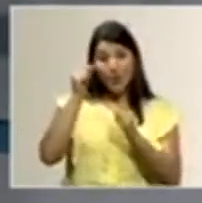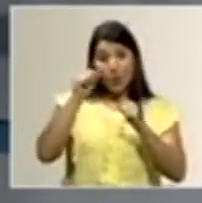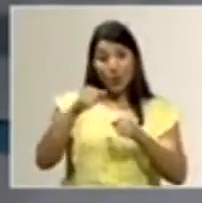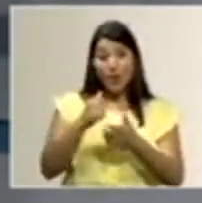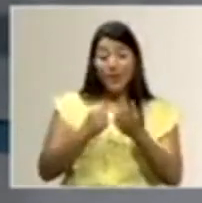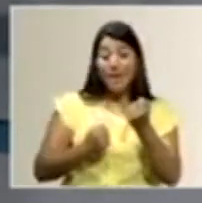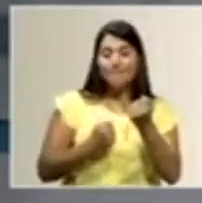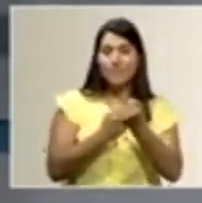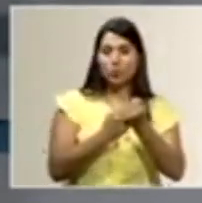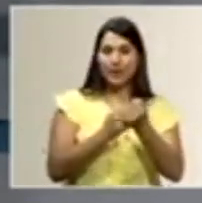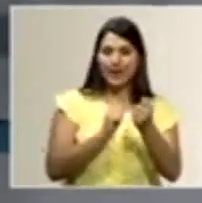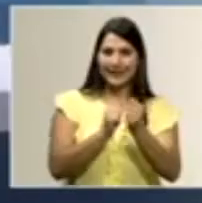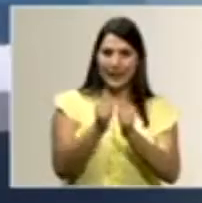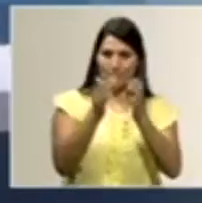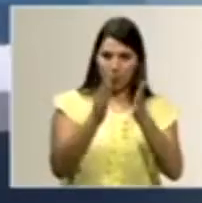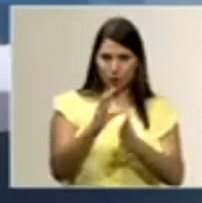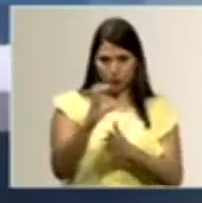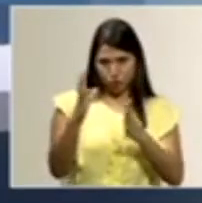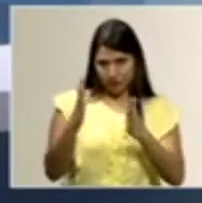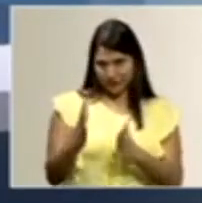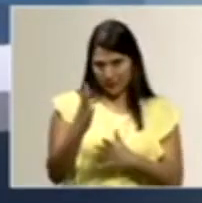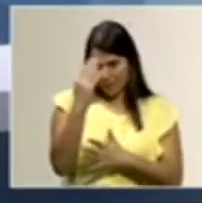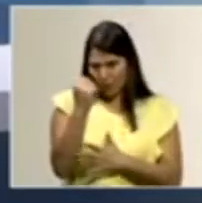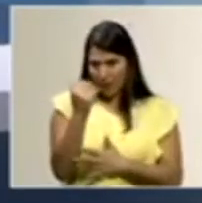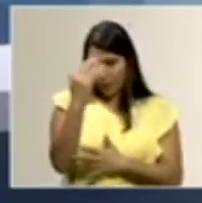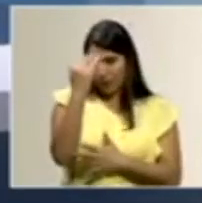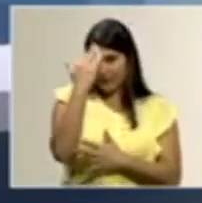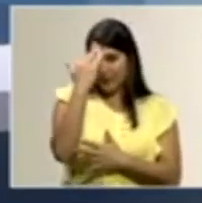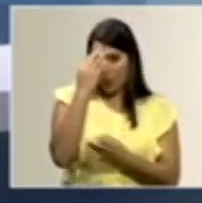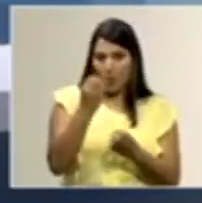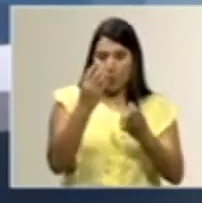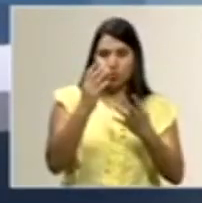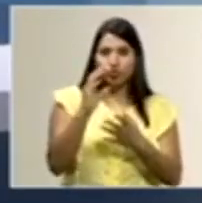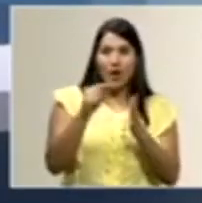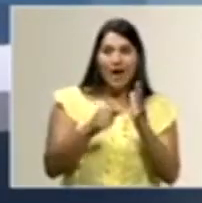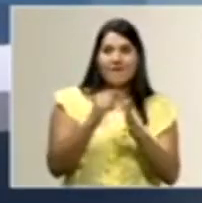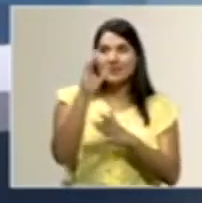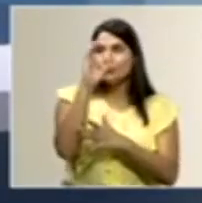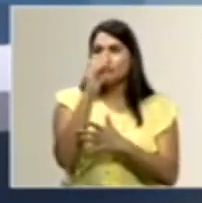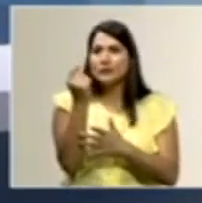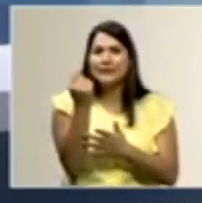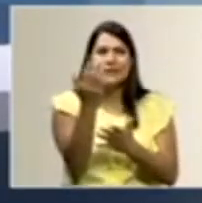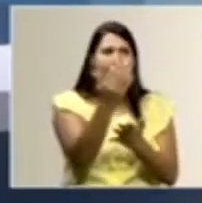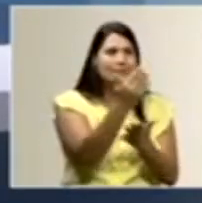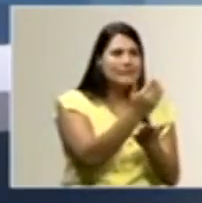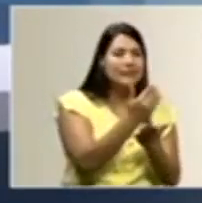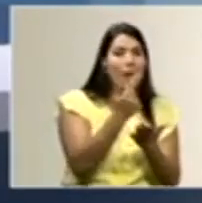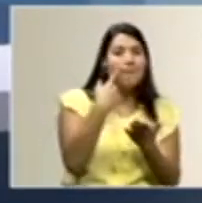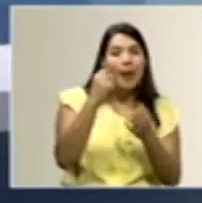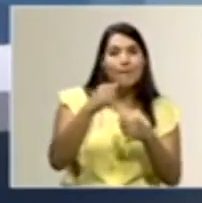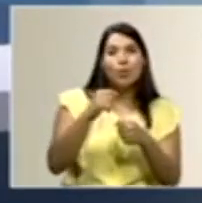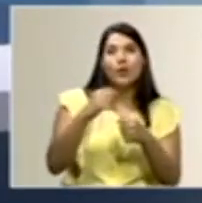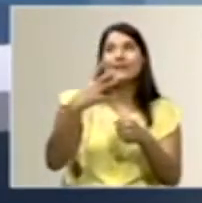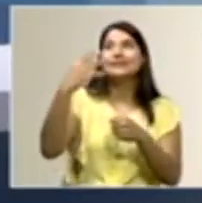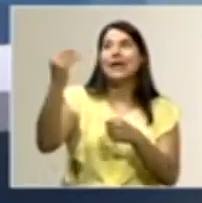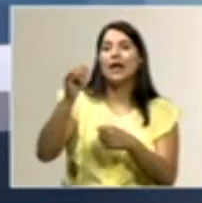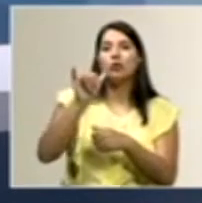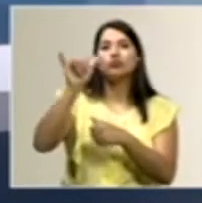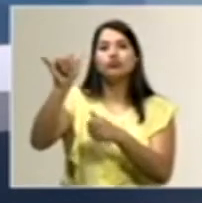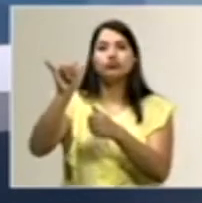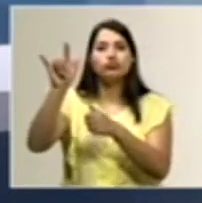deportistas costarricenses? Es que sabemos que muchos buscan a veces, ¿verdad?, fondos para poder ir a competir afuera, para poder